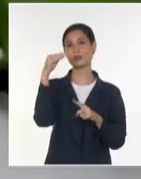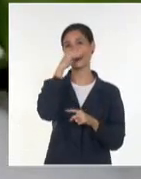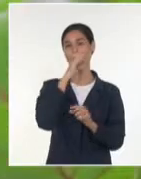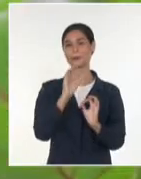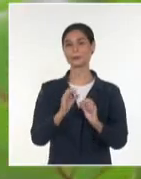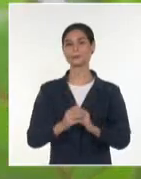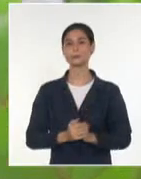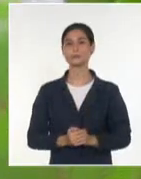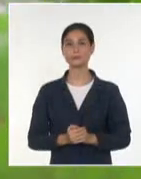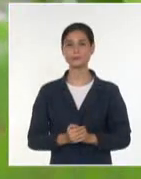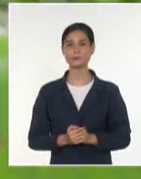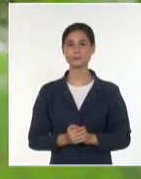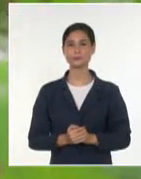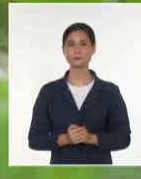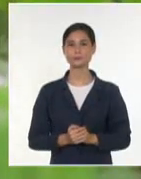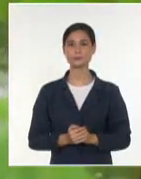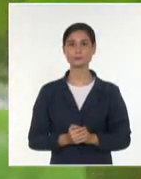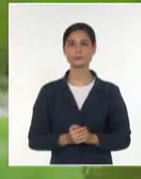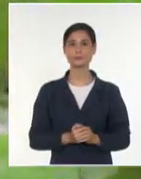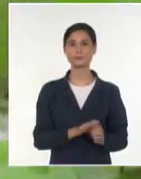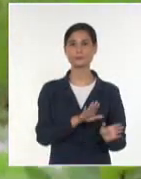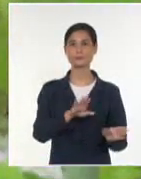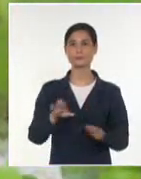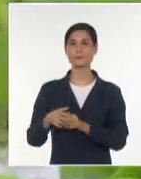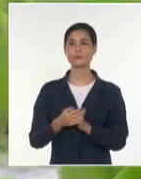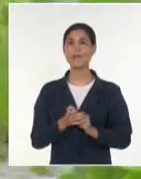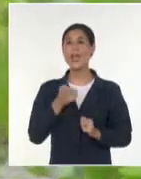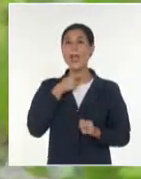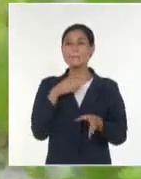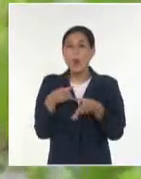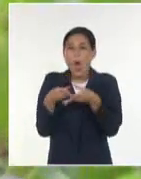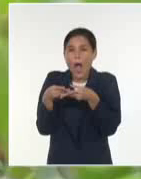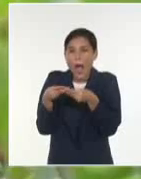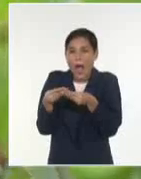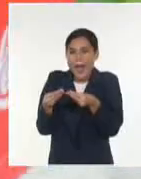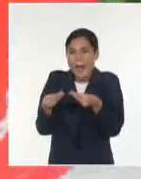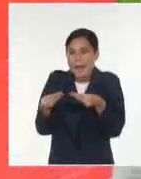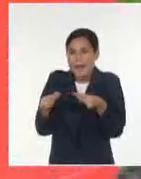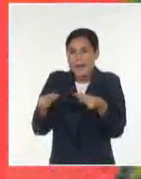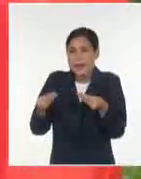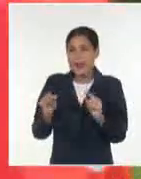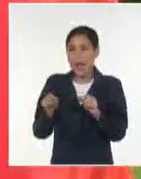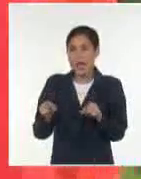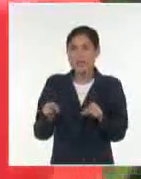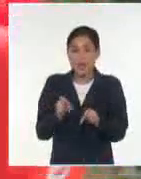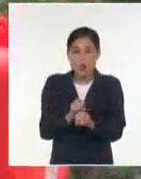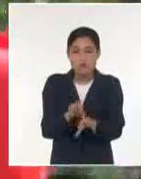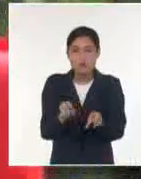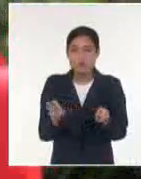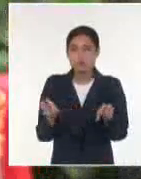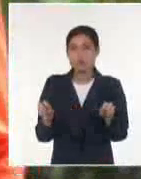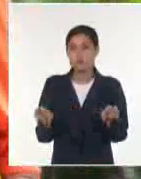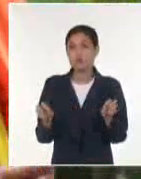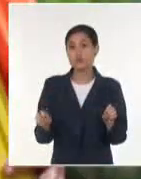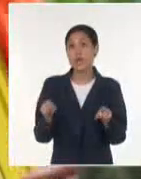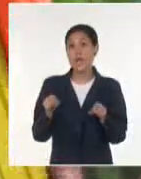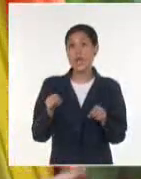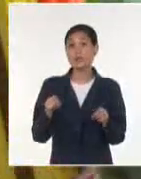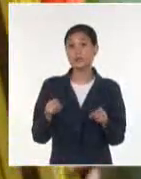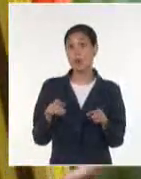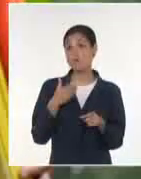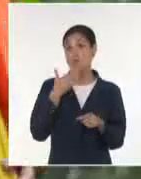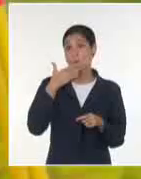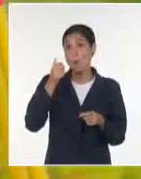¿Por qué apostamos por la alimentación artificial de arena? Esta es una técnica que permite restituir en muy breve tiempo el déficit en los